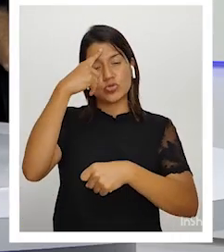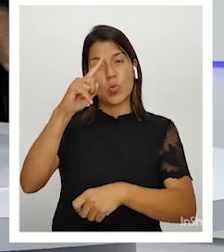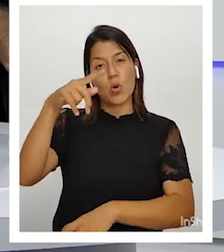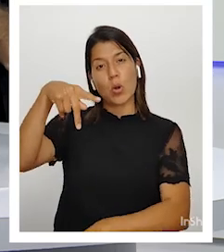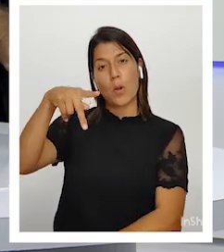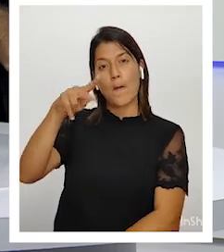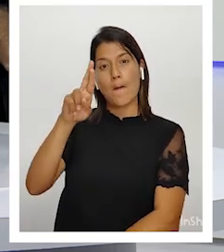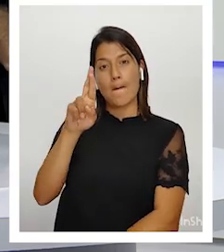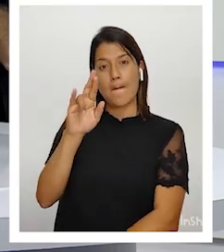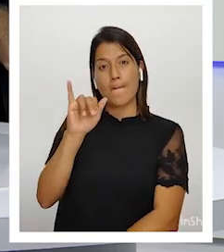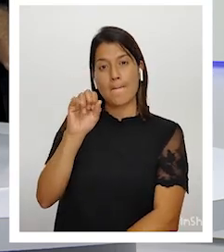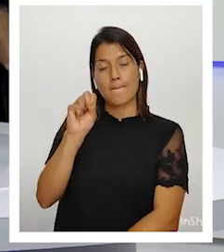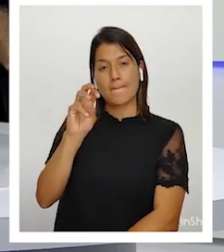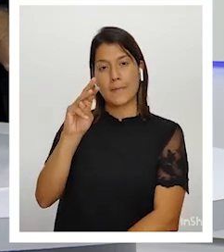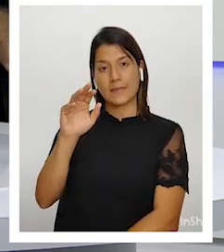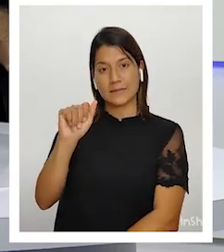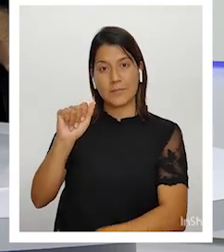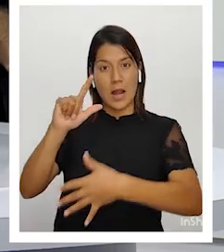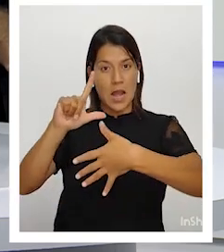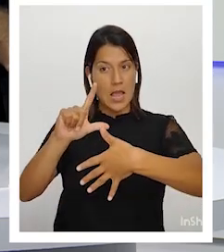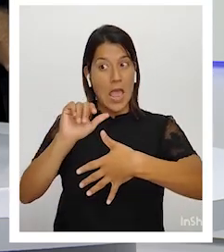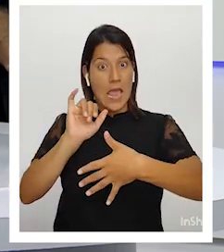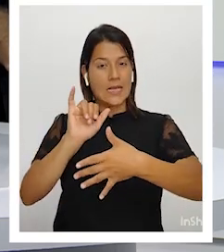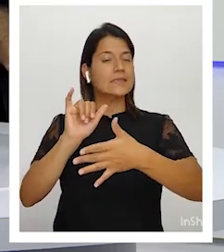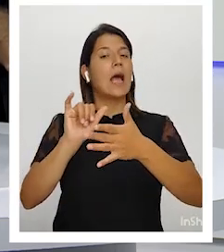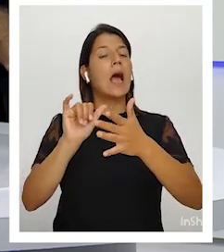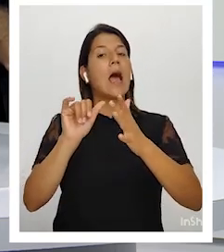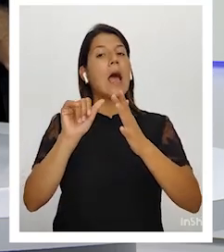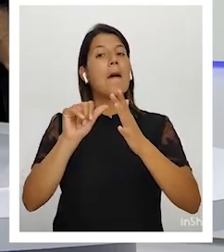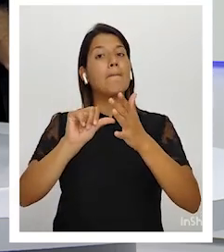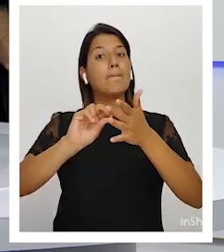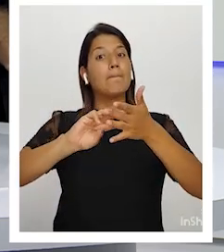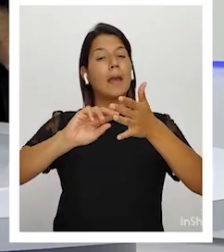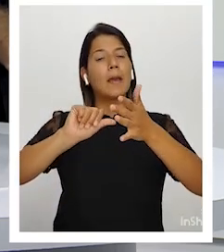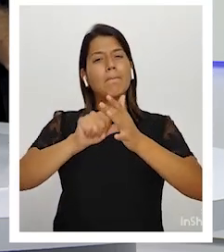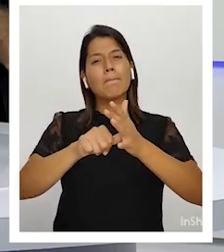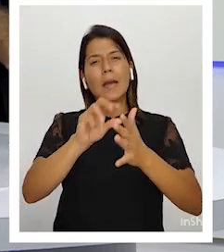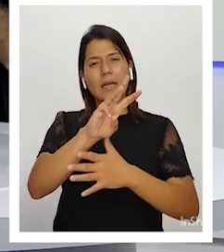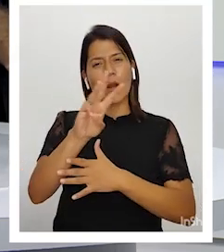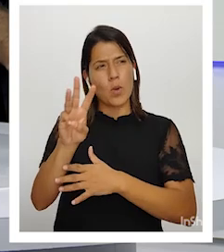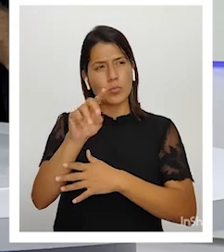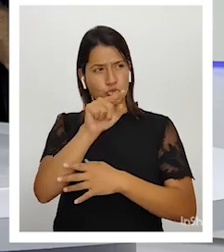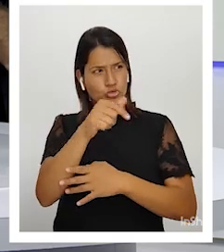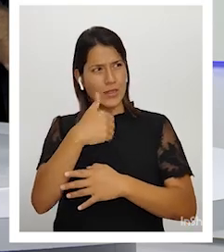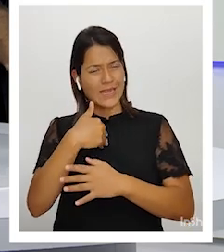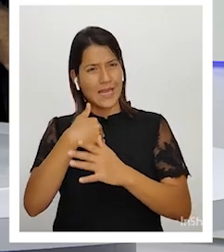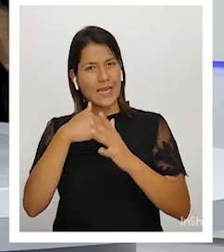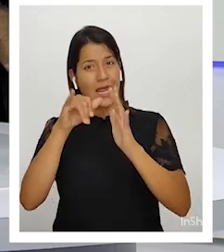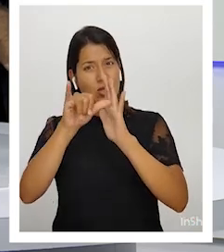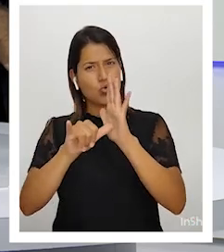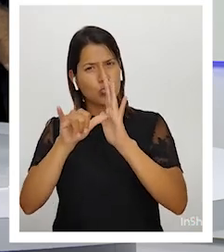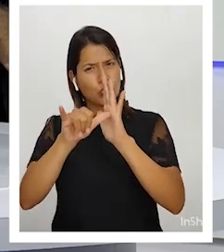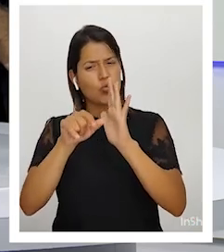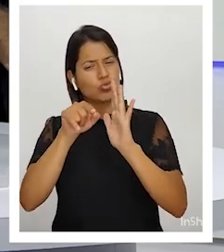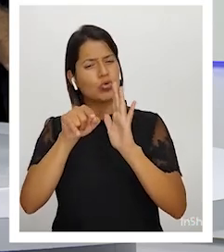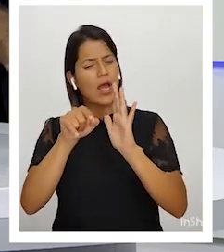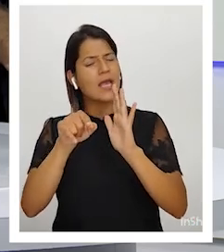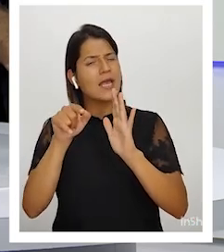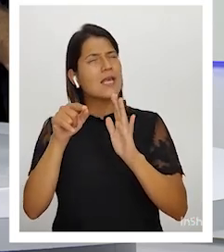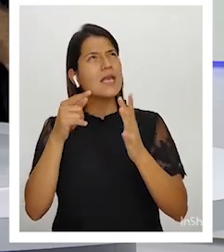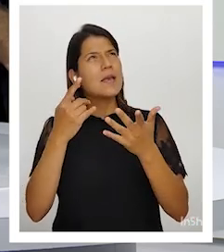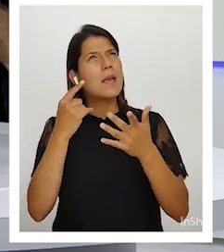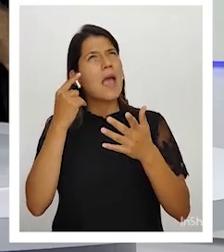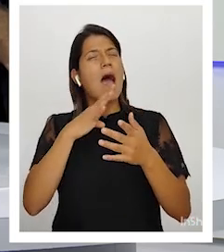página que usted maneja en YouTube, junto con otros contenidos, por supuesto, en donde hace reflexiones de qué necesita